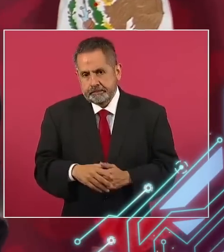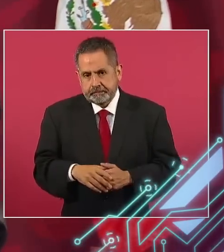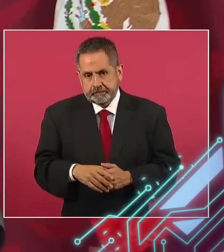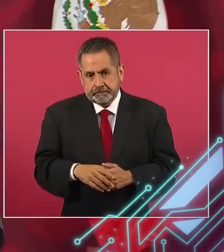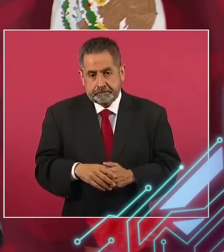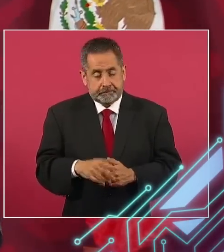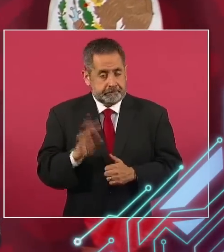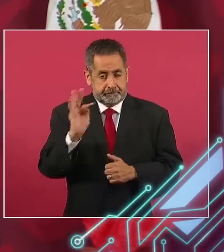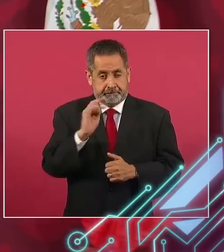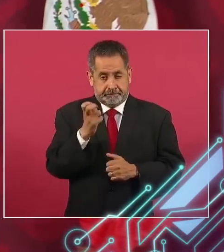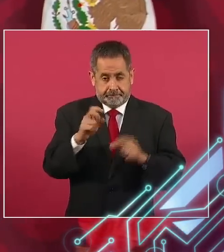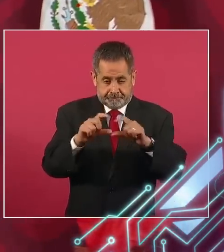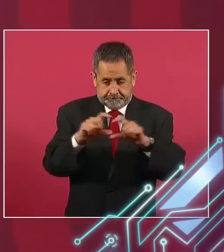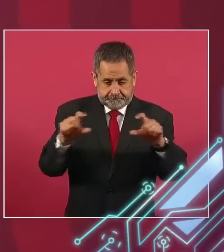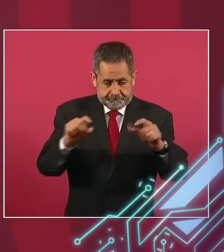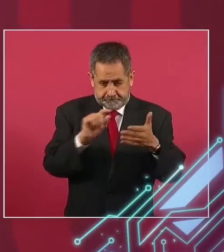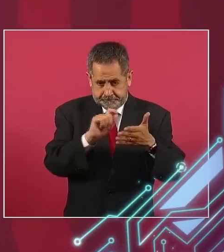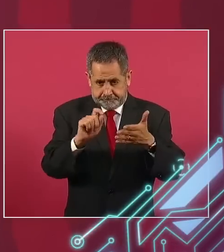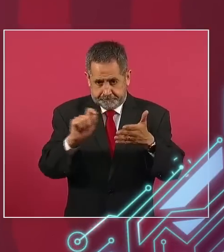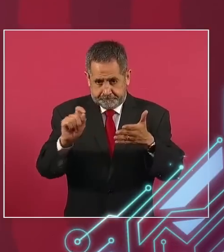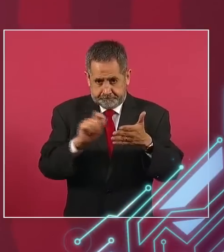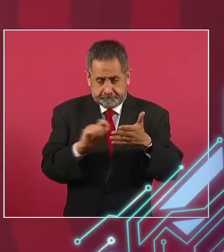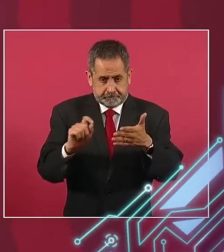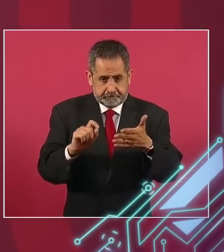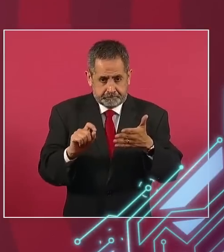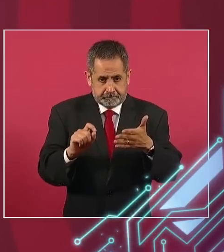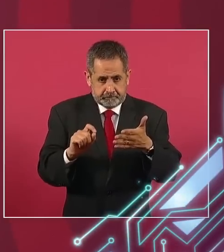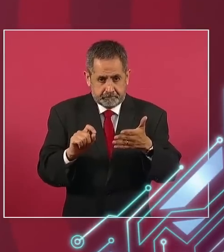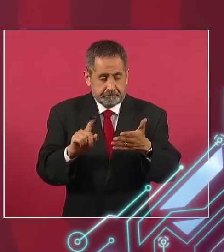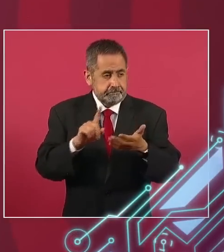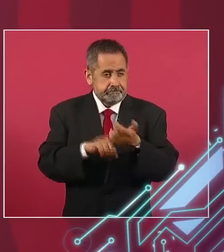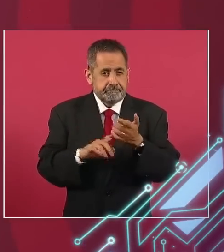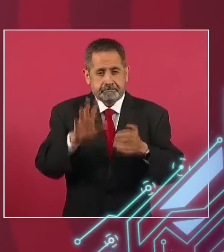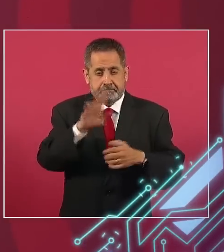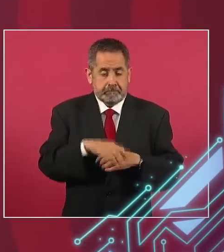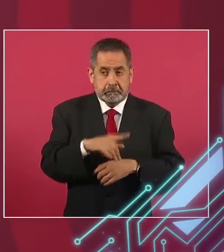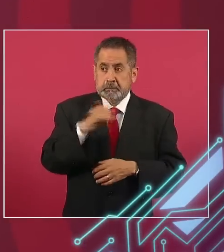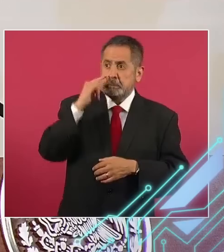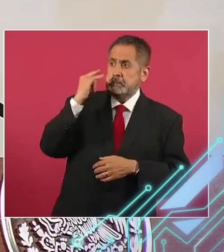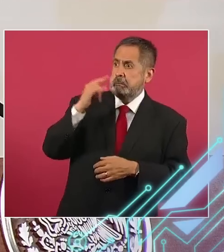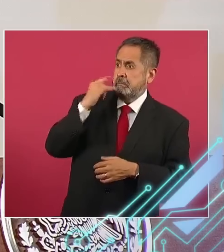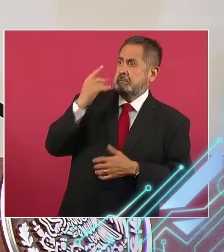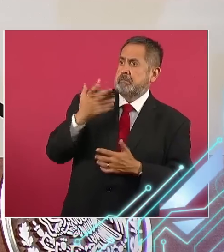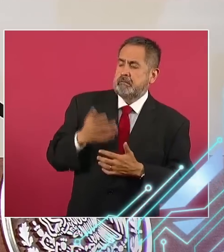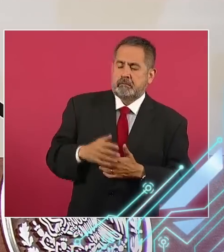párrafo les pareció ofensivo